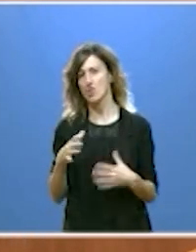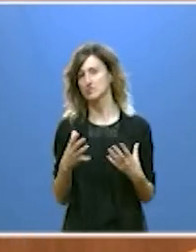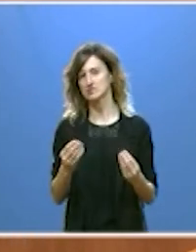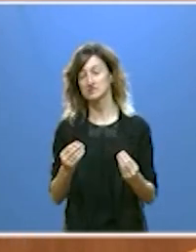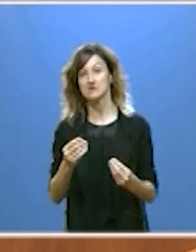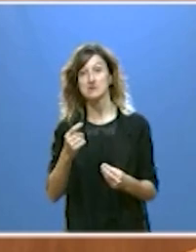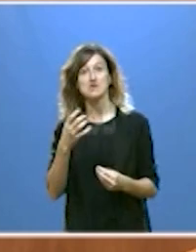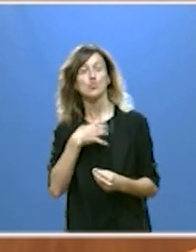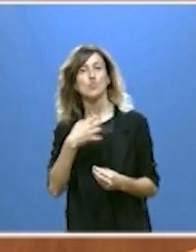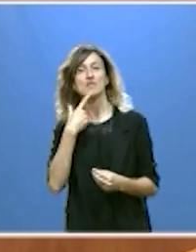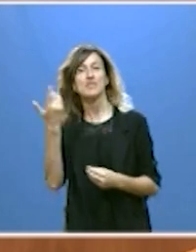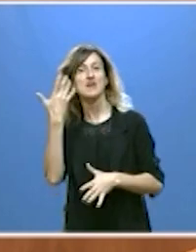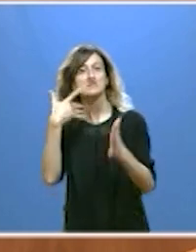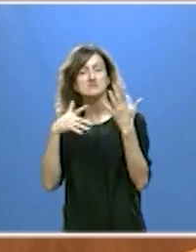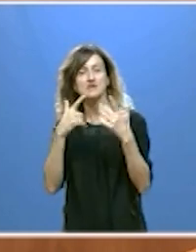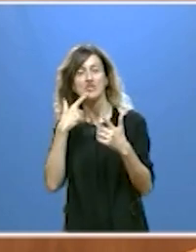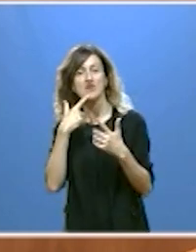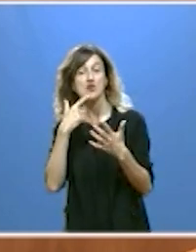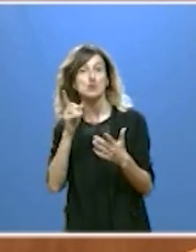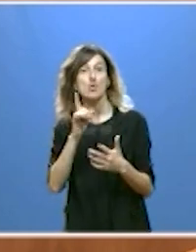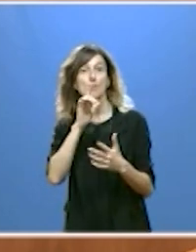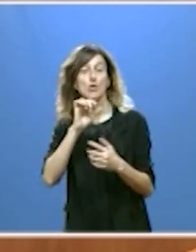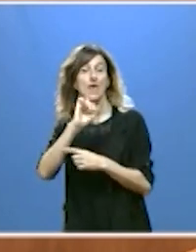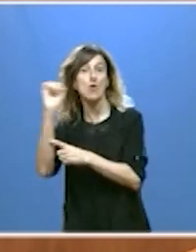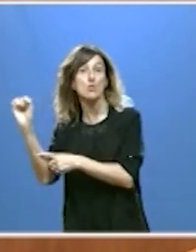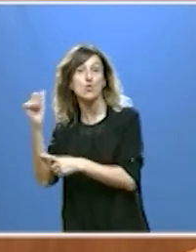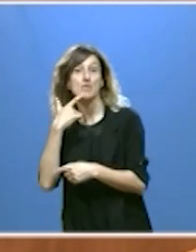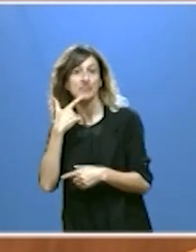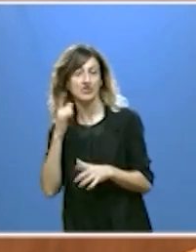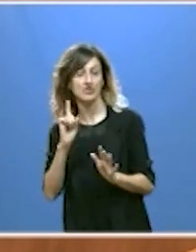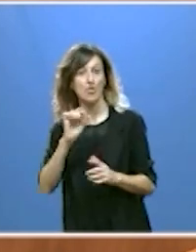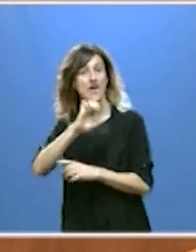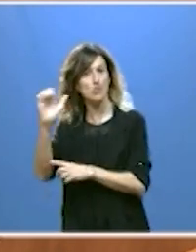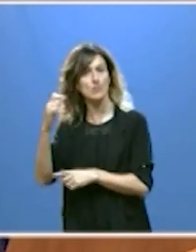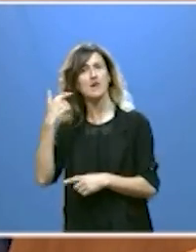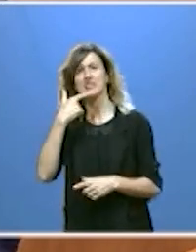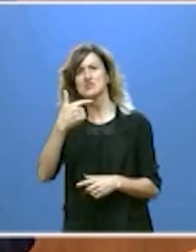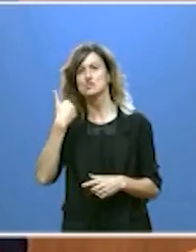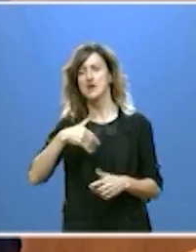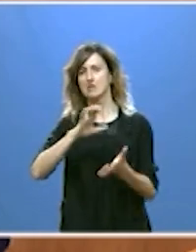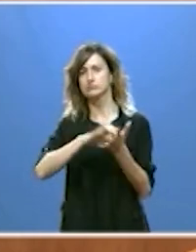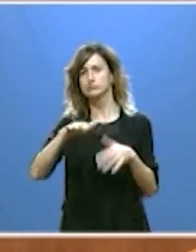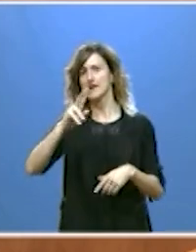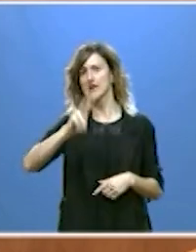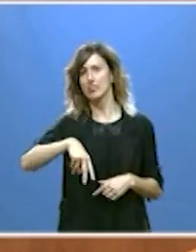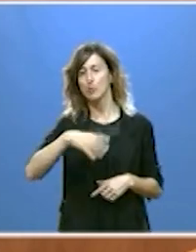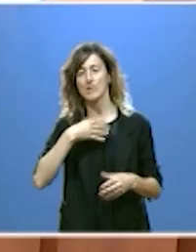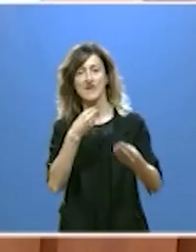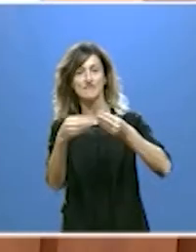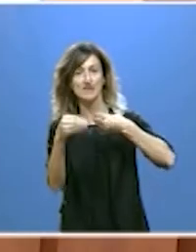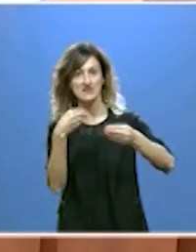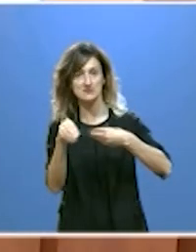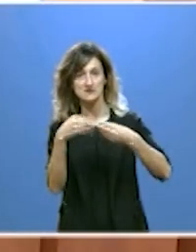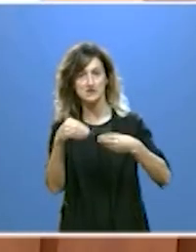puede escudarse en Europa Europa nos ha dado ya la razón nos ha permitido ser flexibles